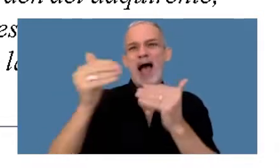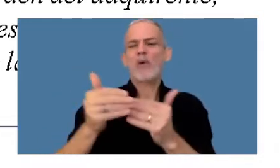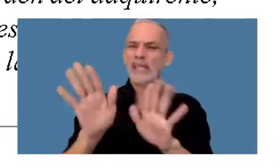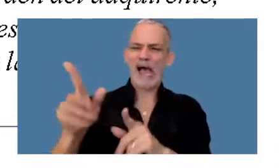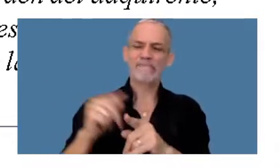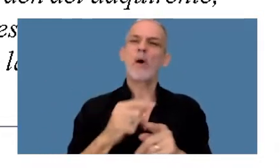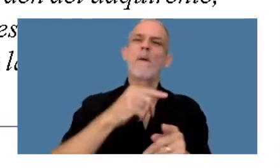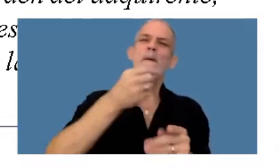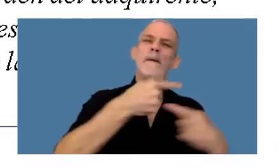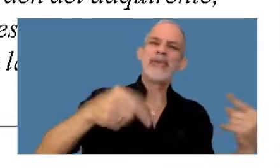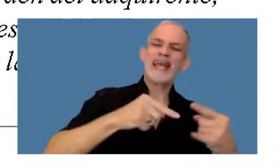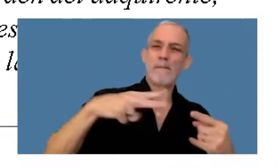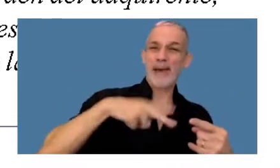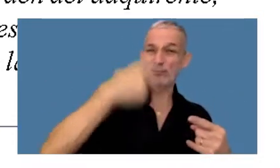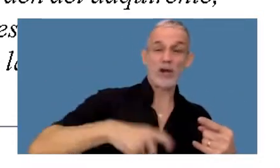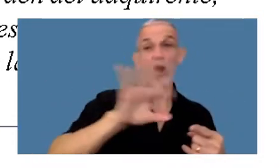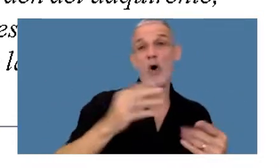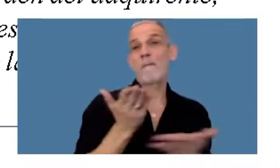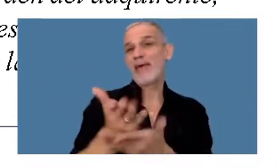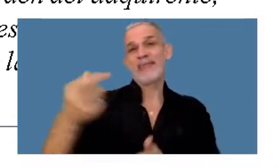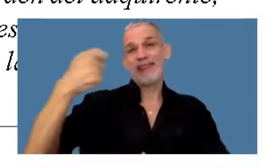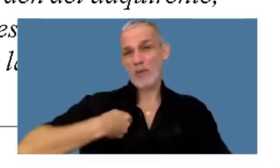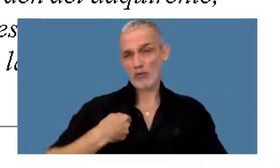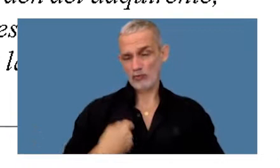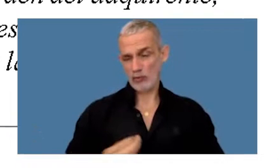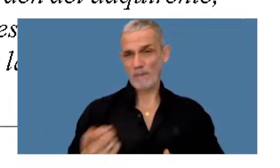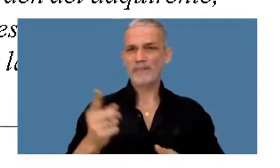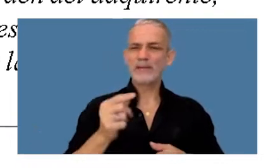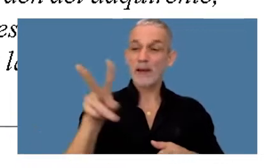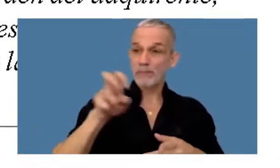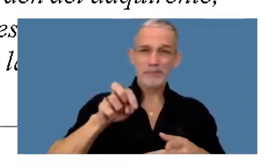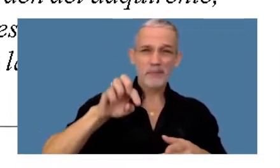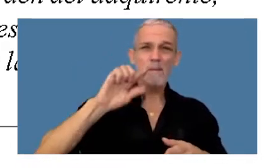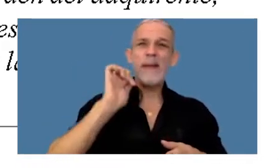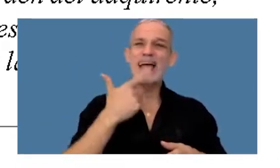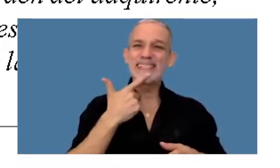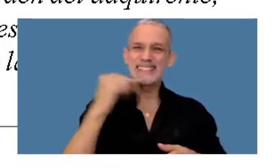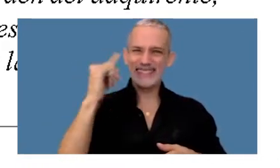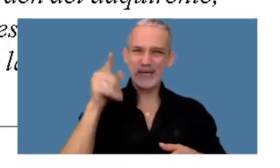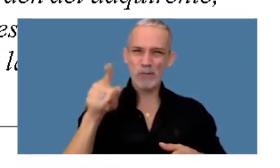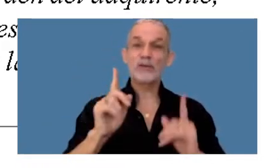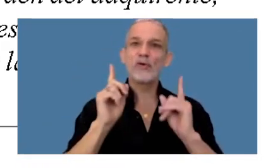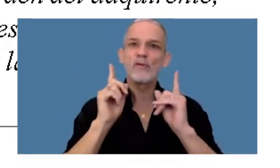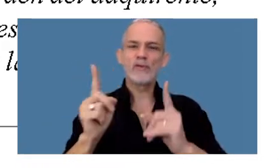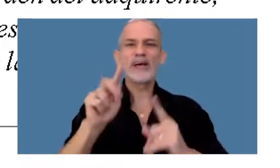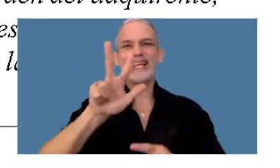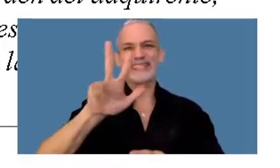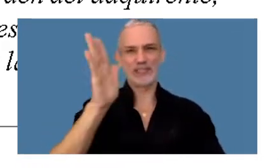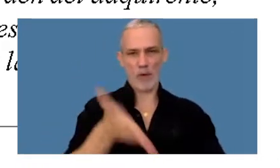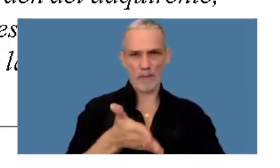personales, o pedir devolución. Esta percepción se mantiene en un